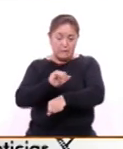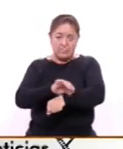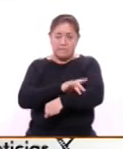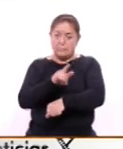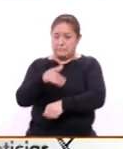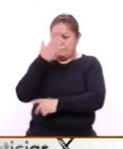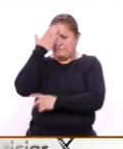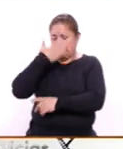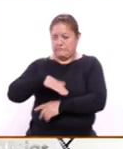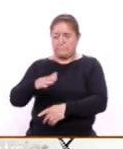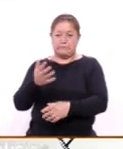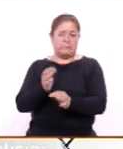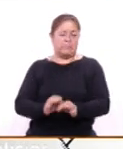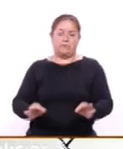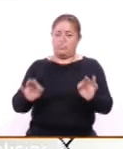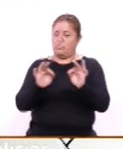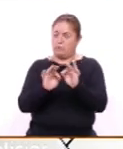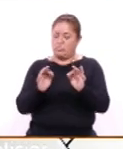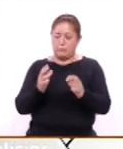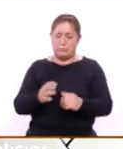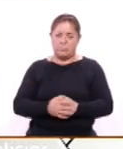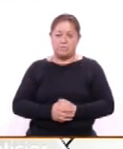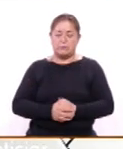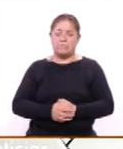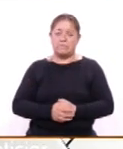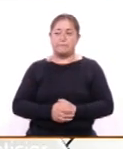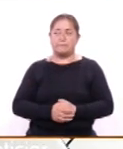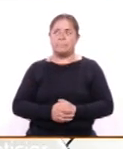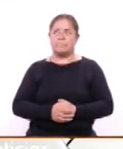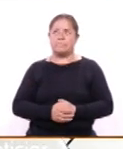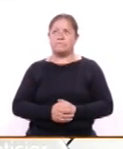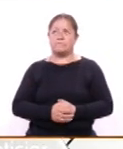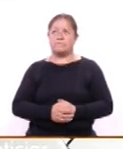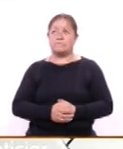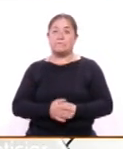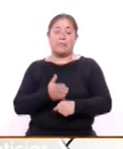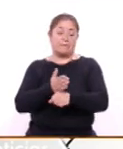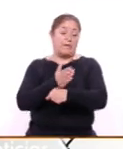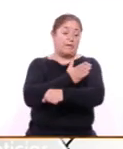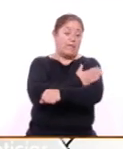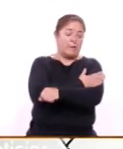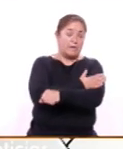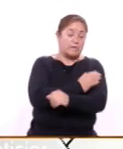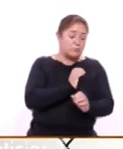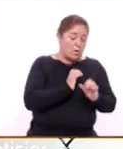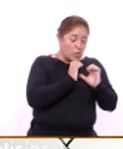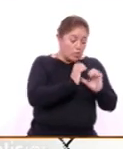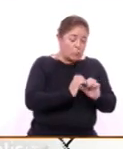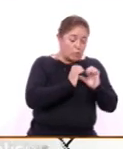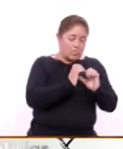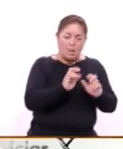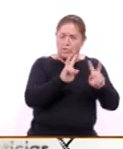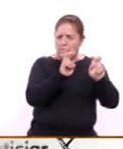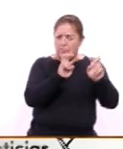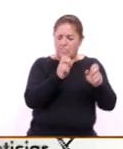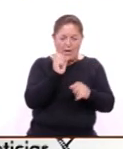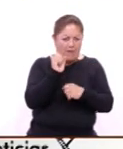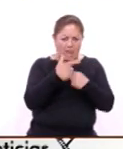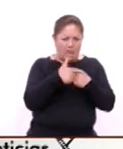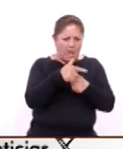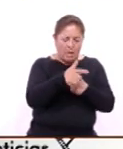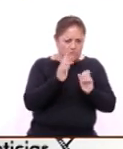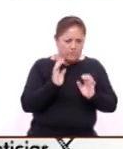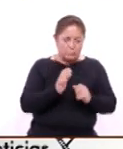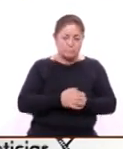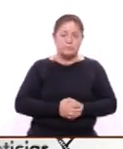que son tan importantes que podamos siempre prevenir cualquier tema que tengamos en cuanto a